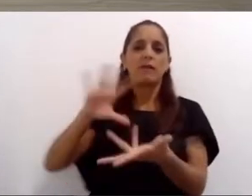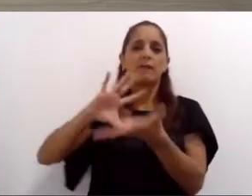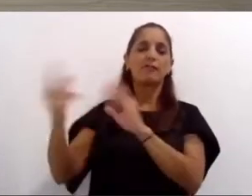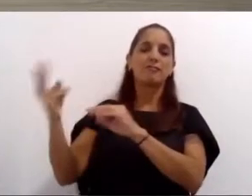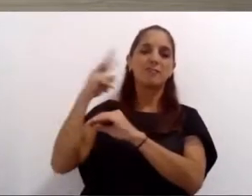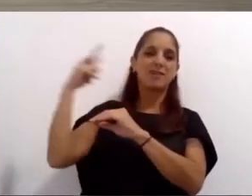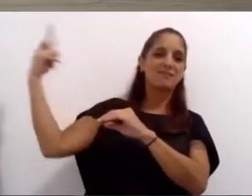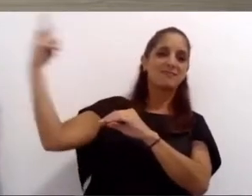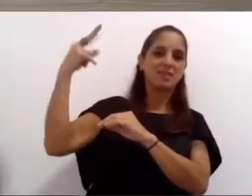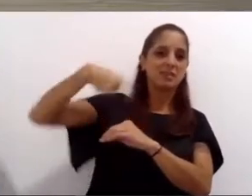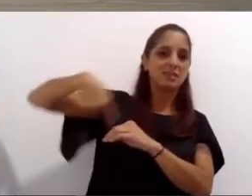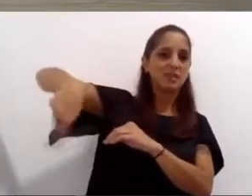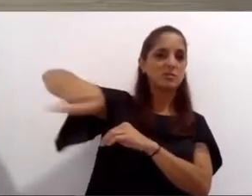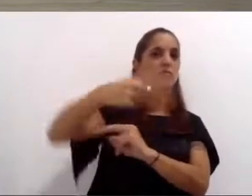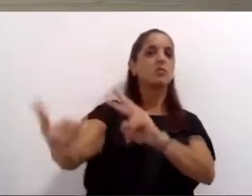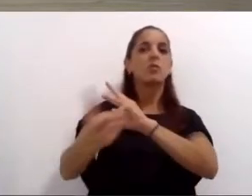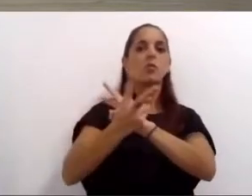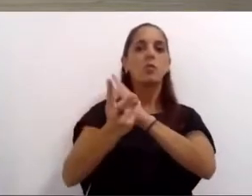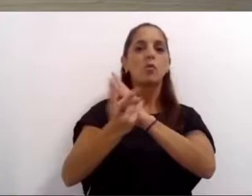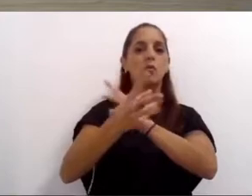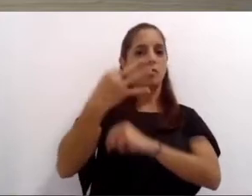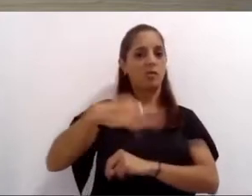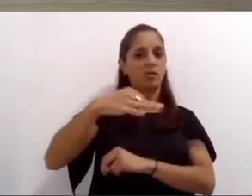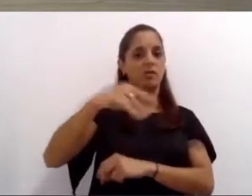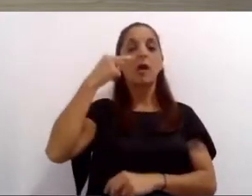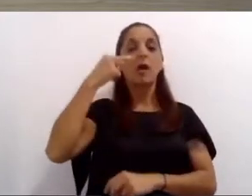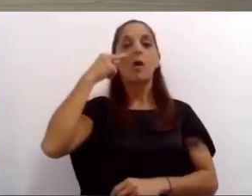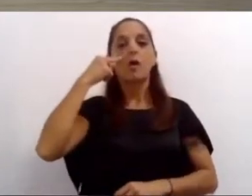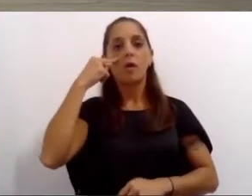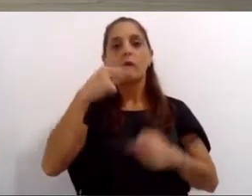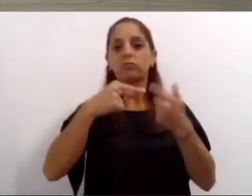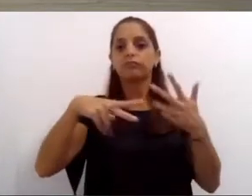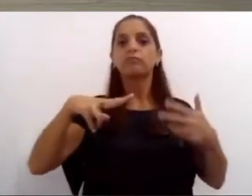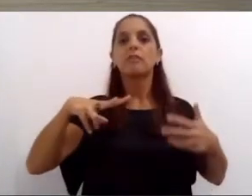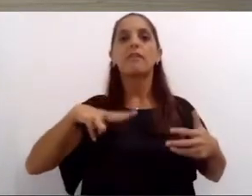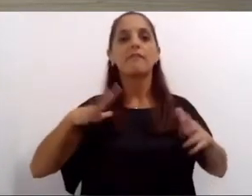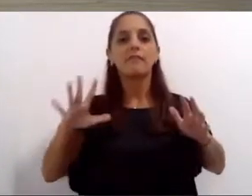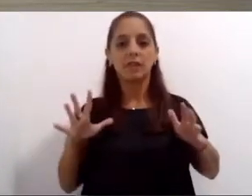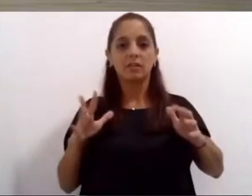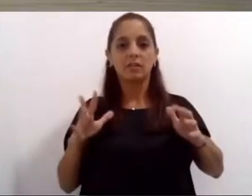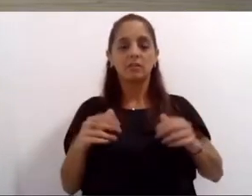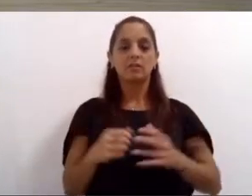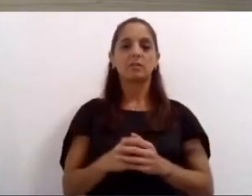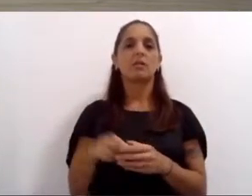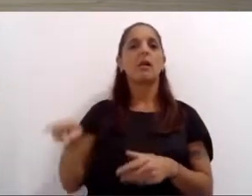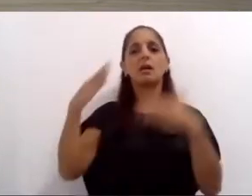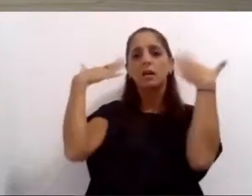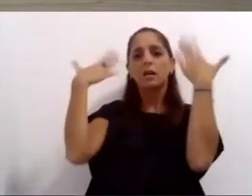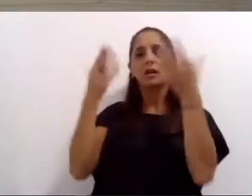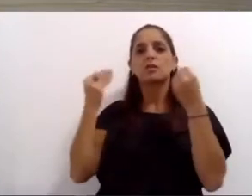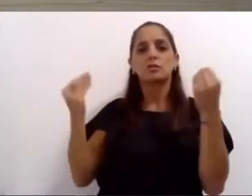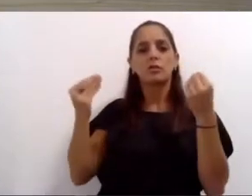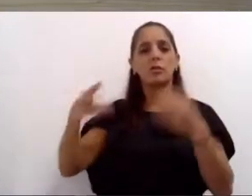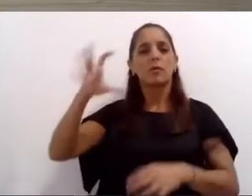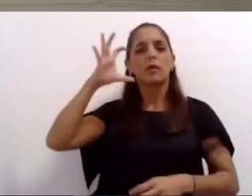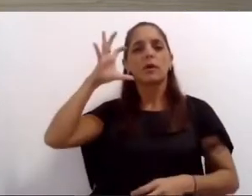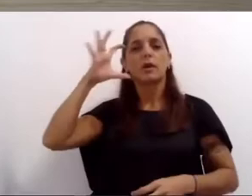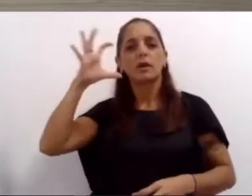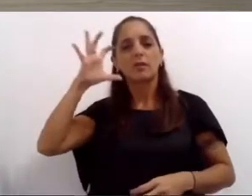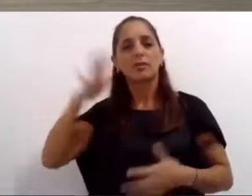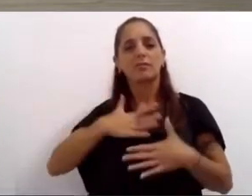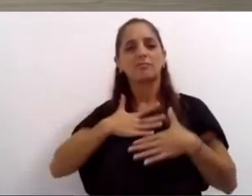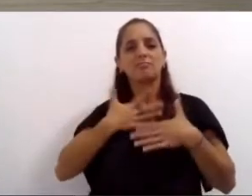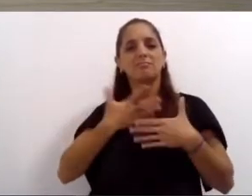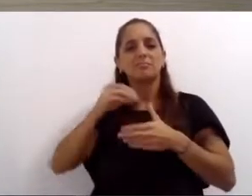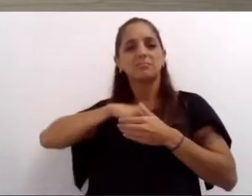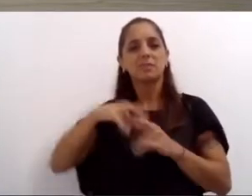Porque todavía falta. Honrémoslos cumpliendo, respetando y recordándolos siempre con